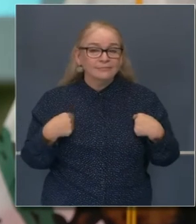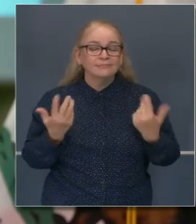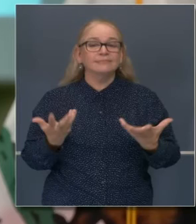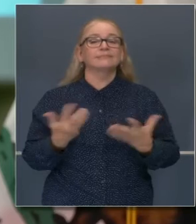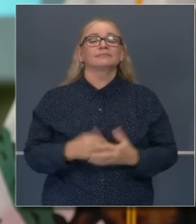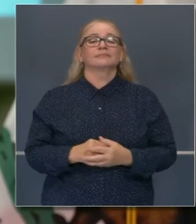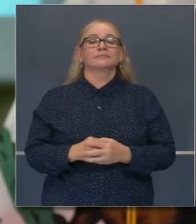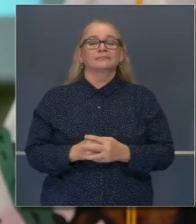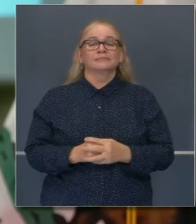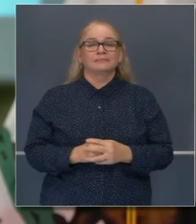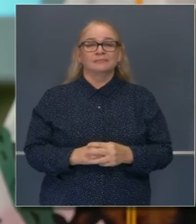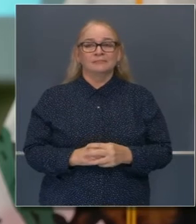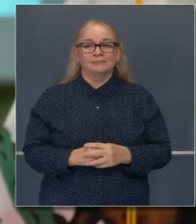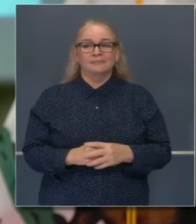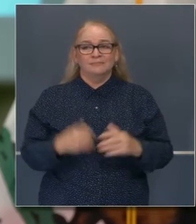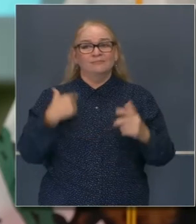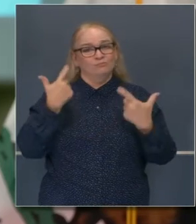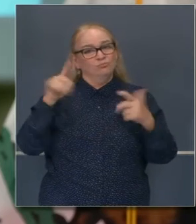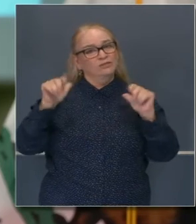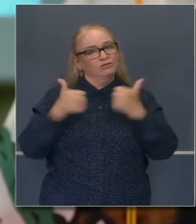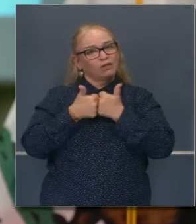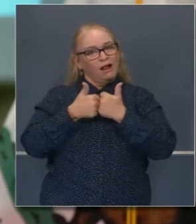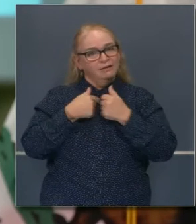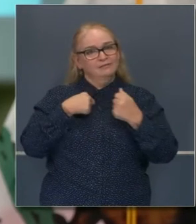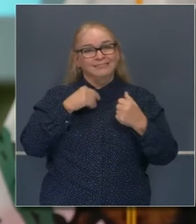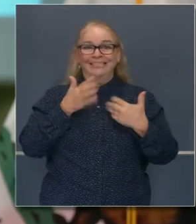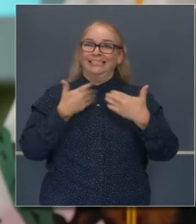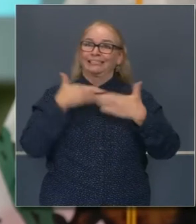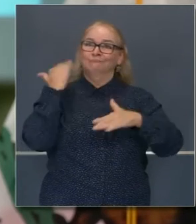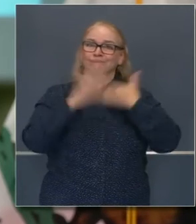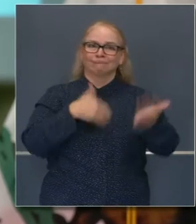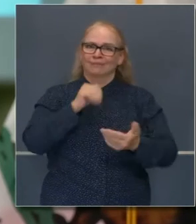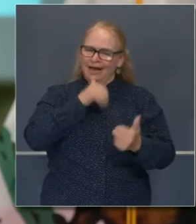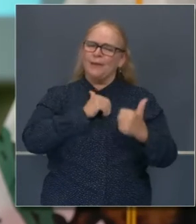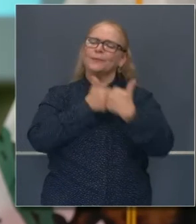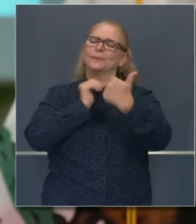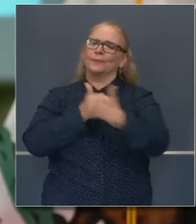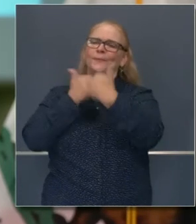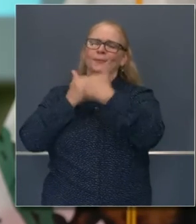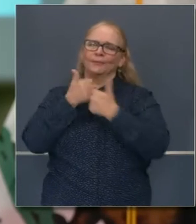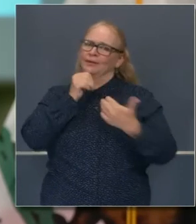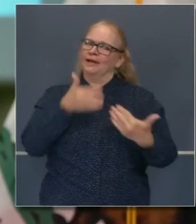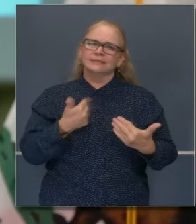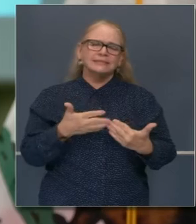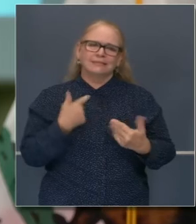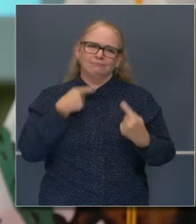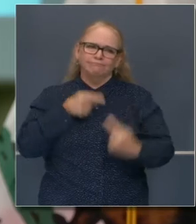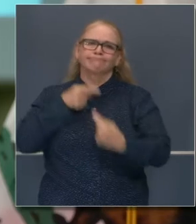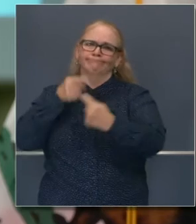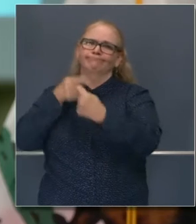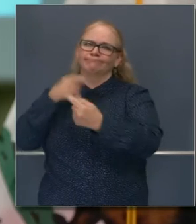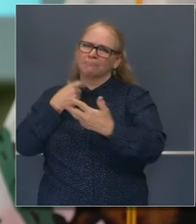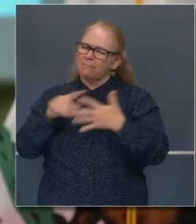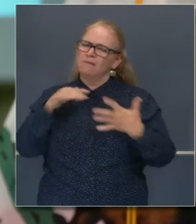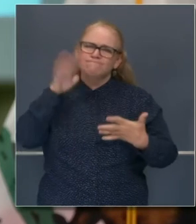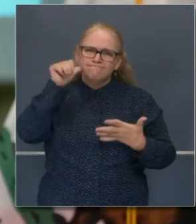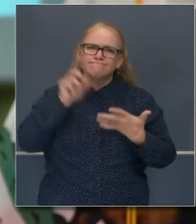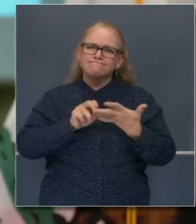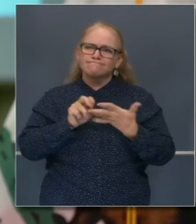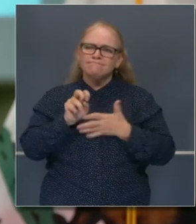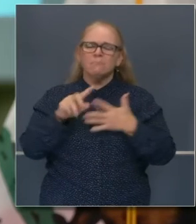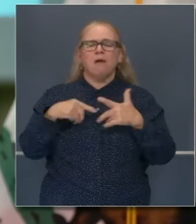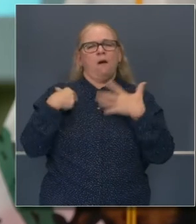homosexual. El reto más grande de mi vida, tal vez. Y no ha sido fácil. Pero